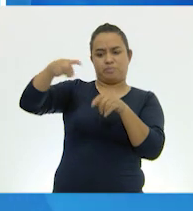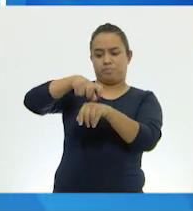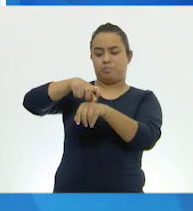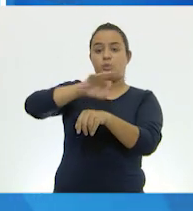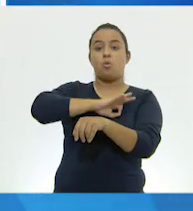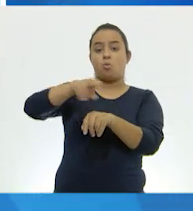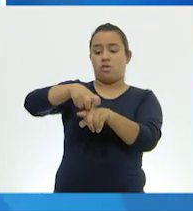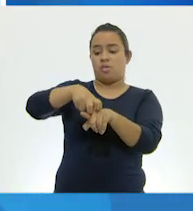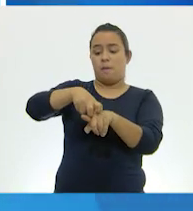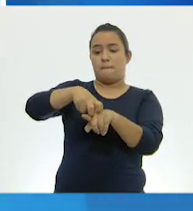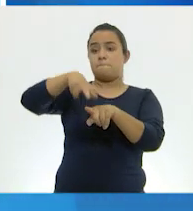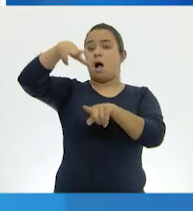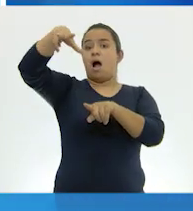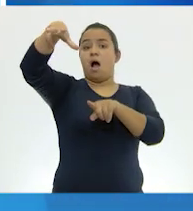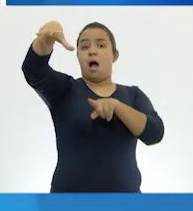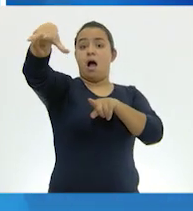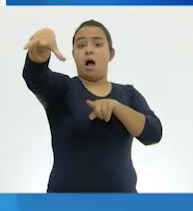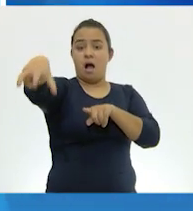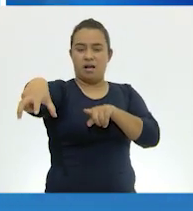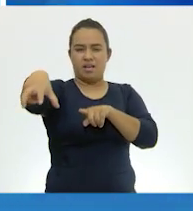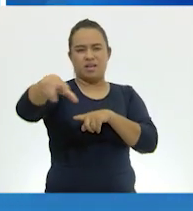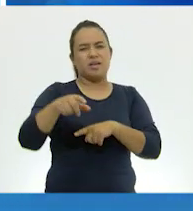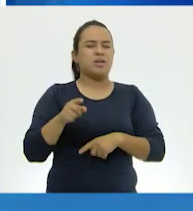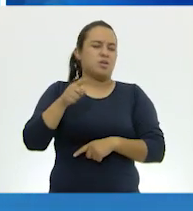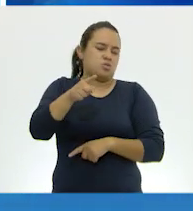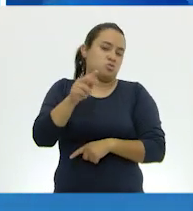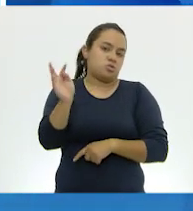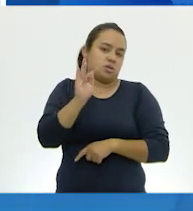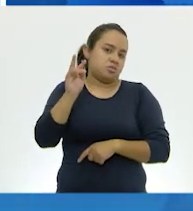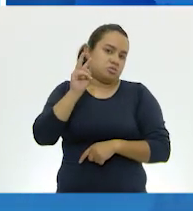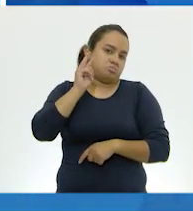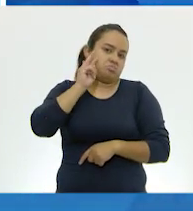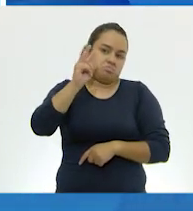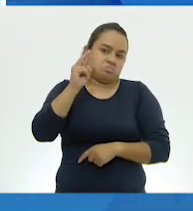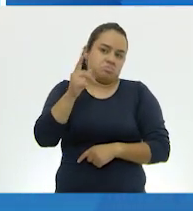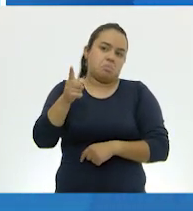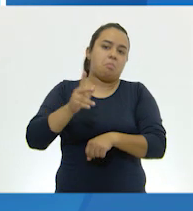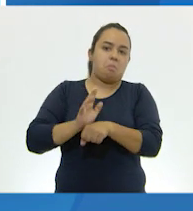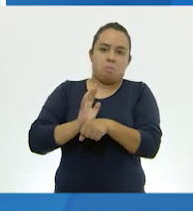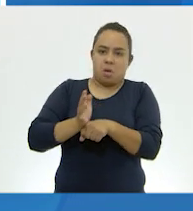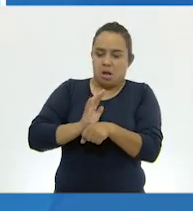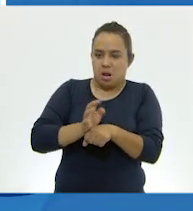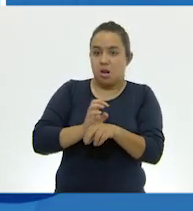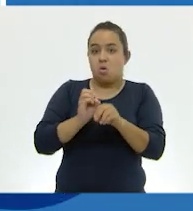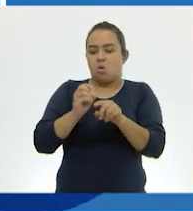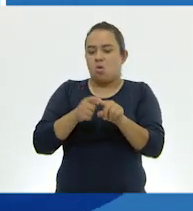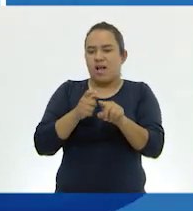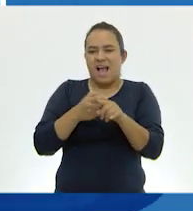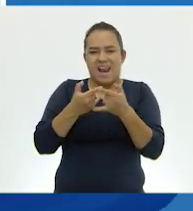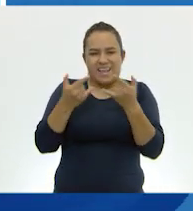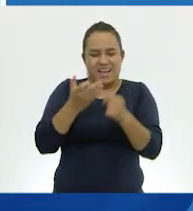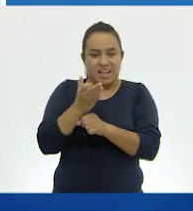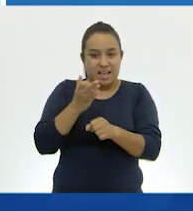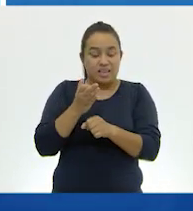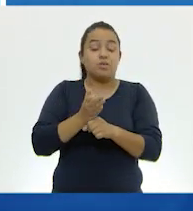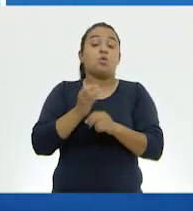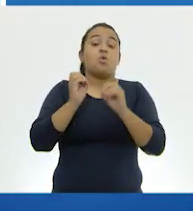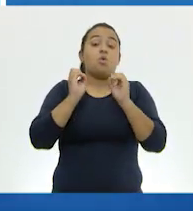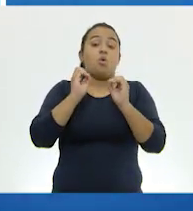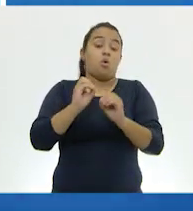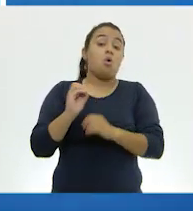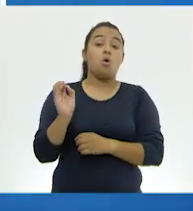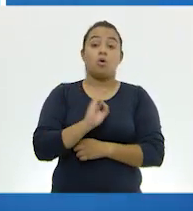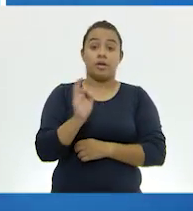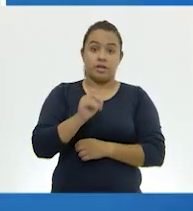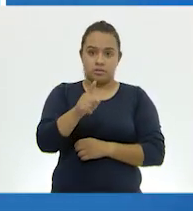para que puedan dar grandes saltos, como tal vez lo has visto en alguna película, en una caricatura, o tal vez has tenido oportunidad de